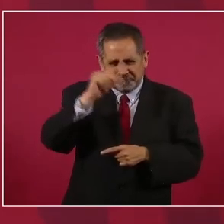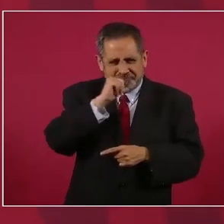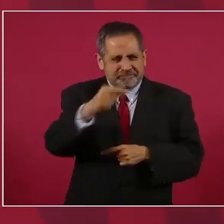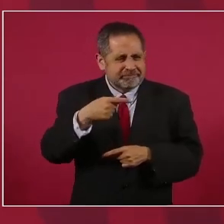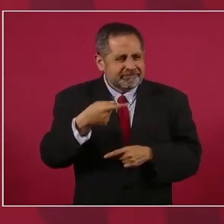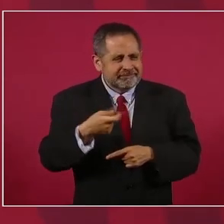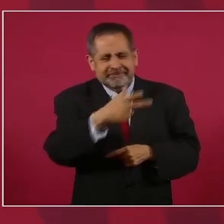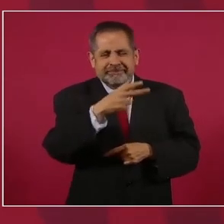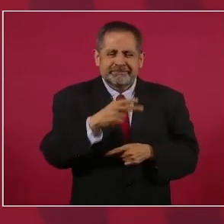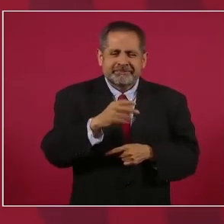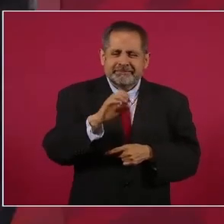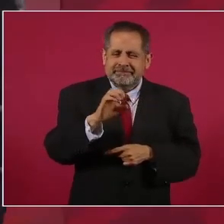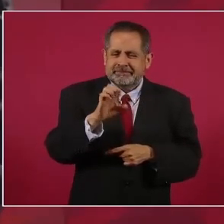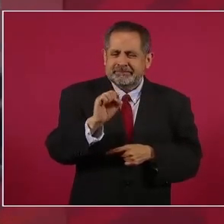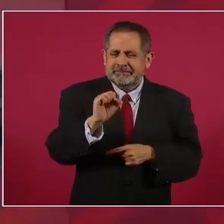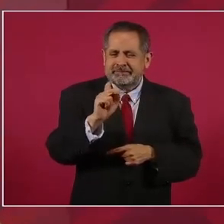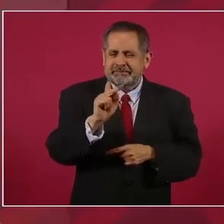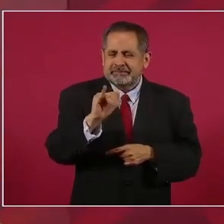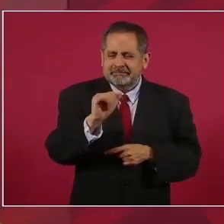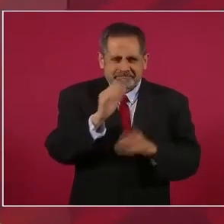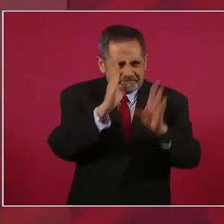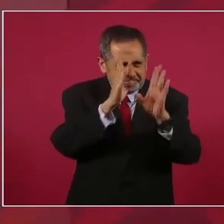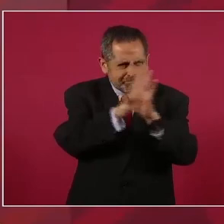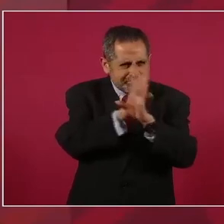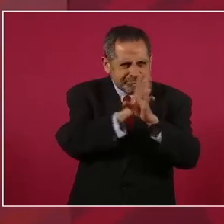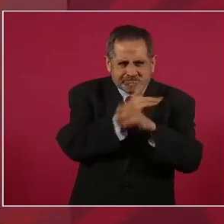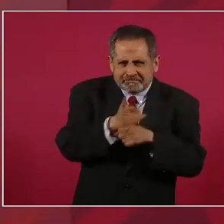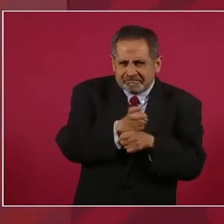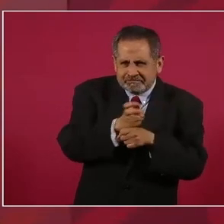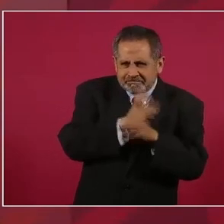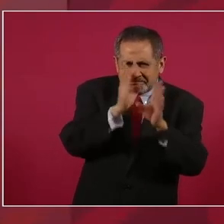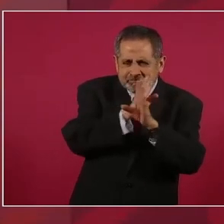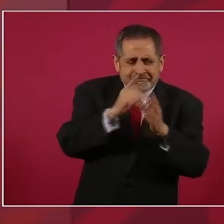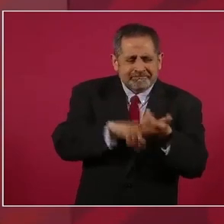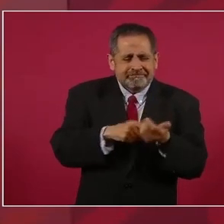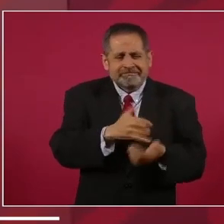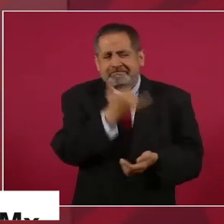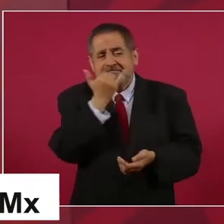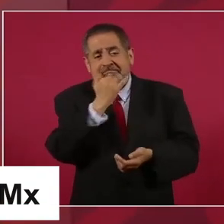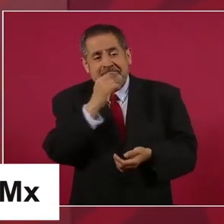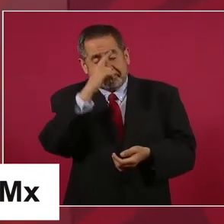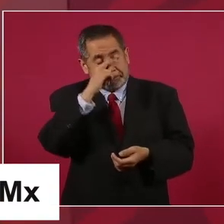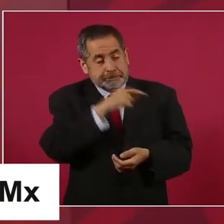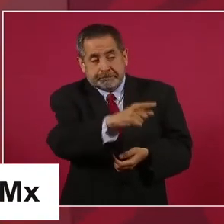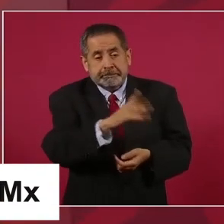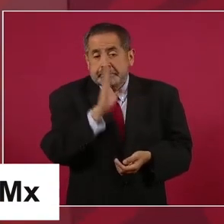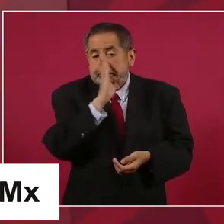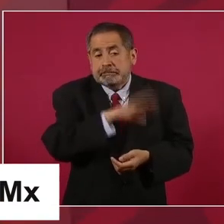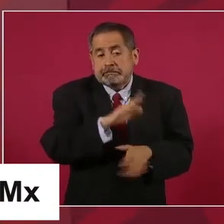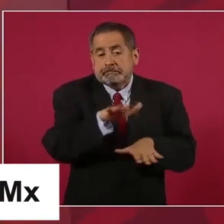y malo,